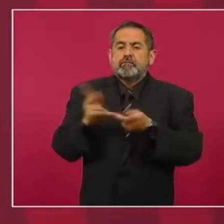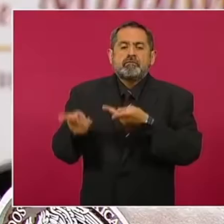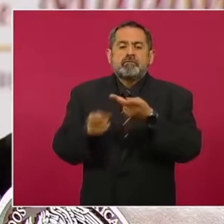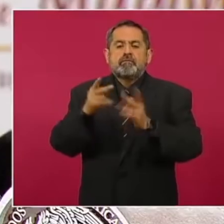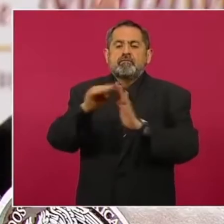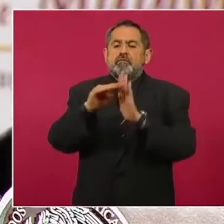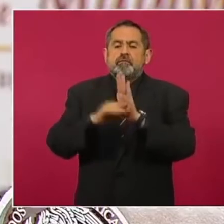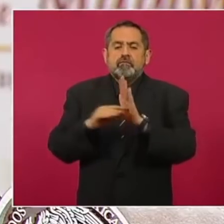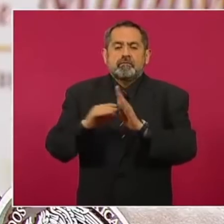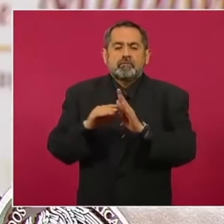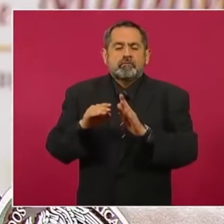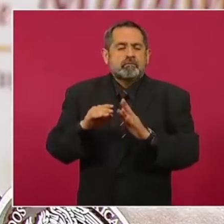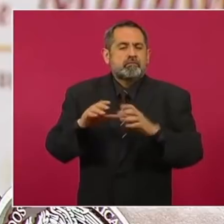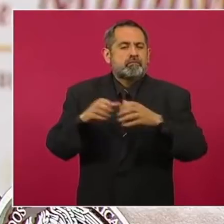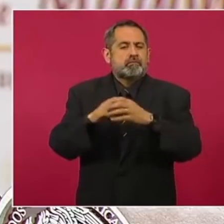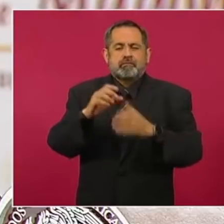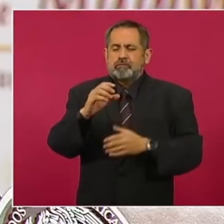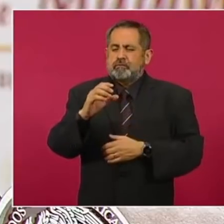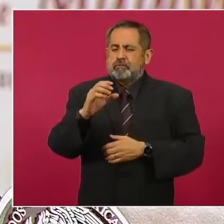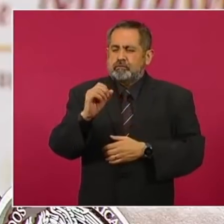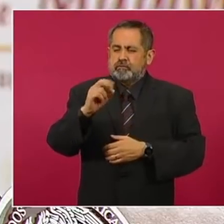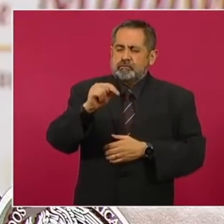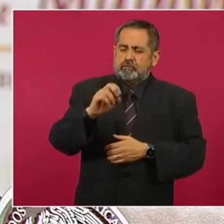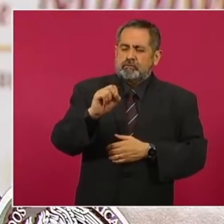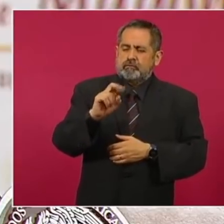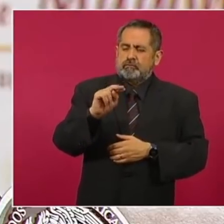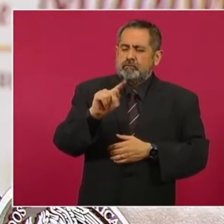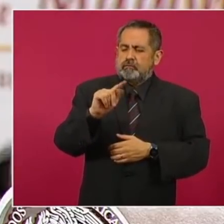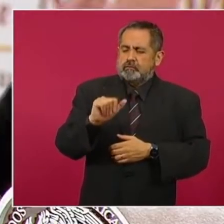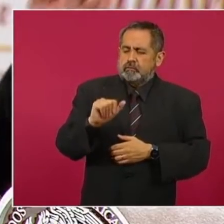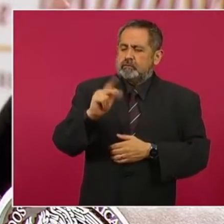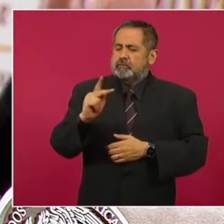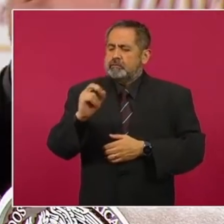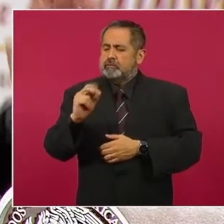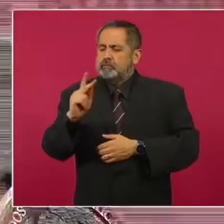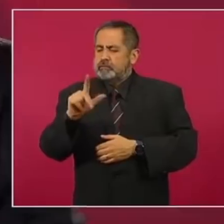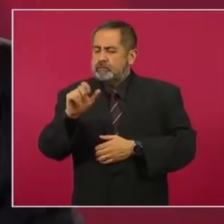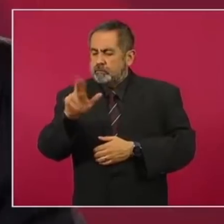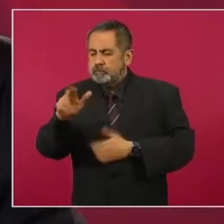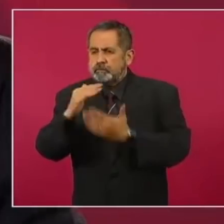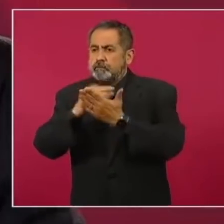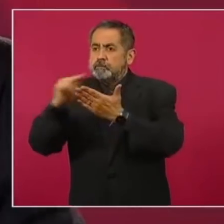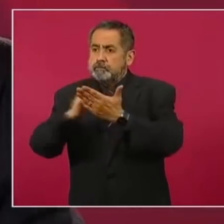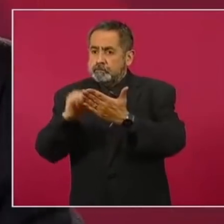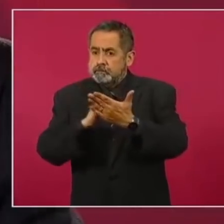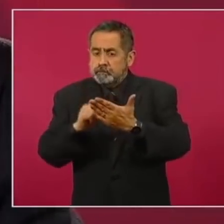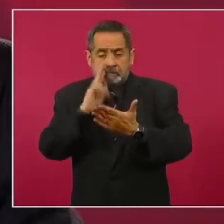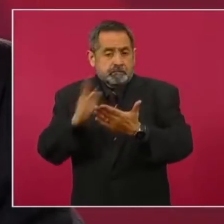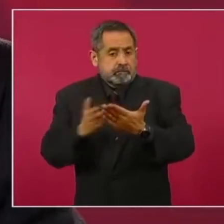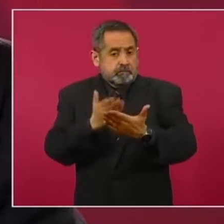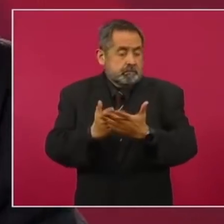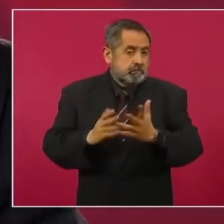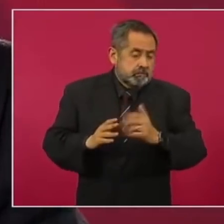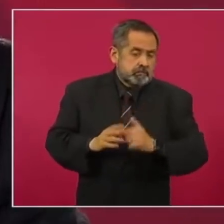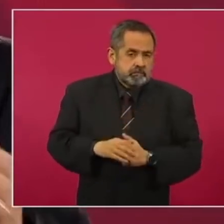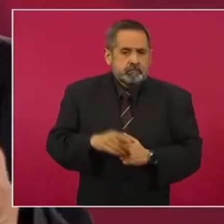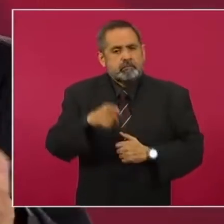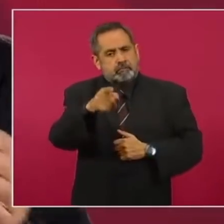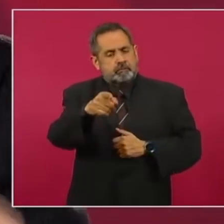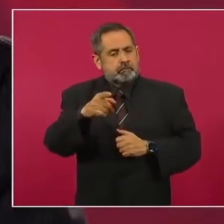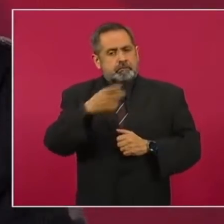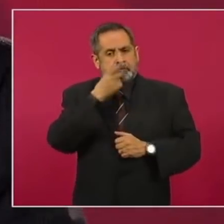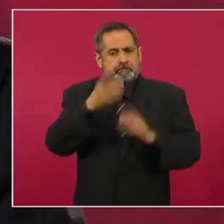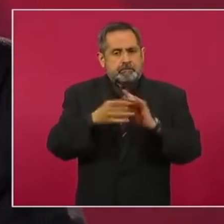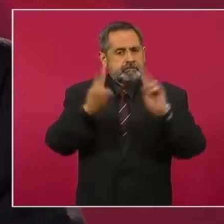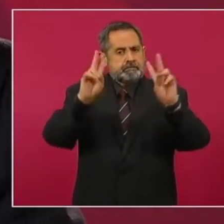hay firmas, pudieron haber promovido ello, pero usted plantea de un tema, de